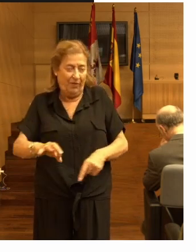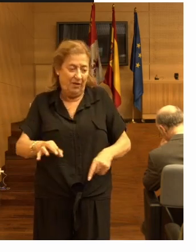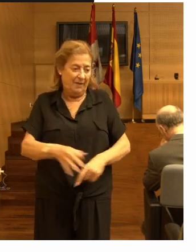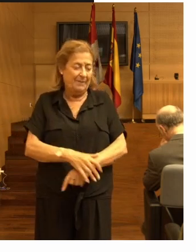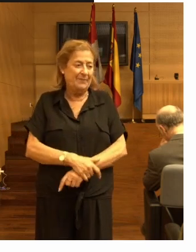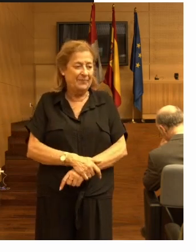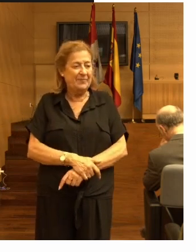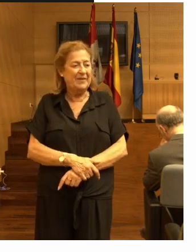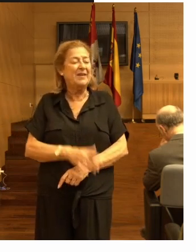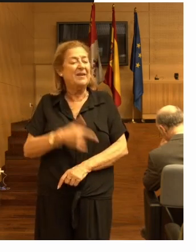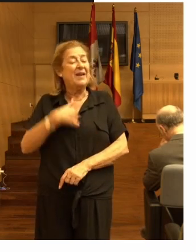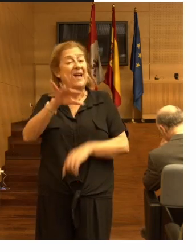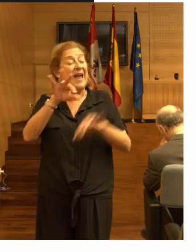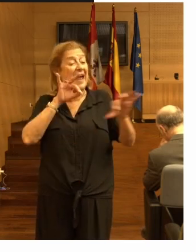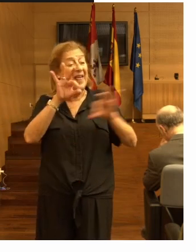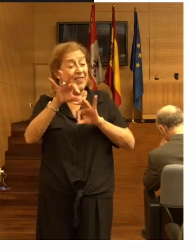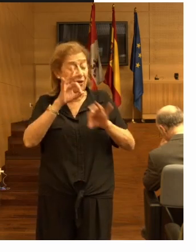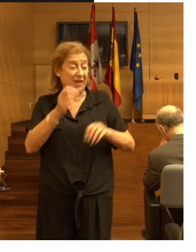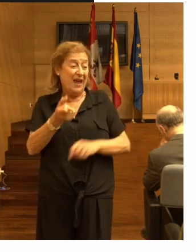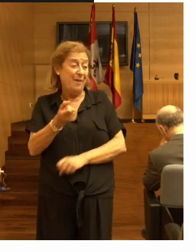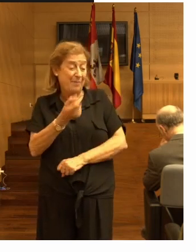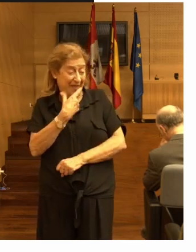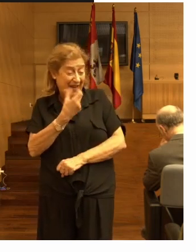el exceso de medicación